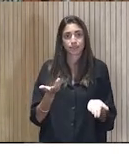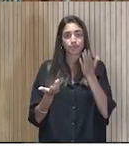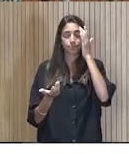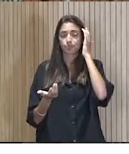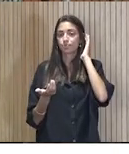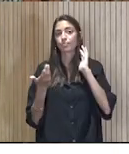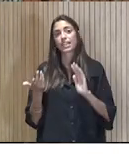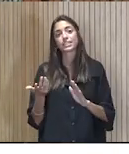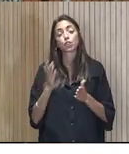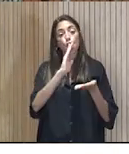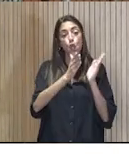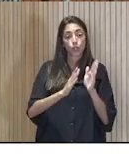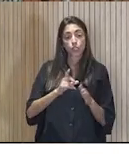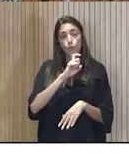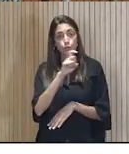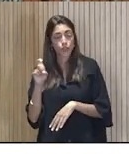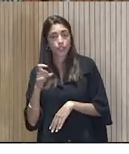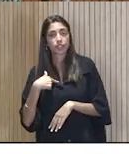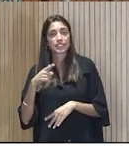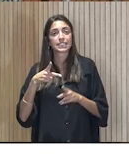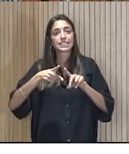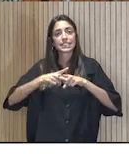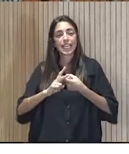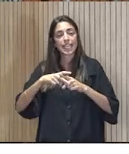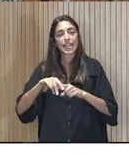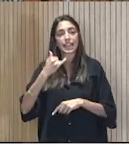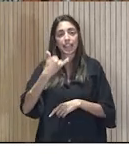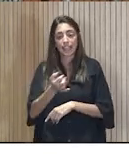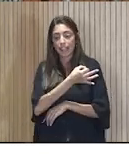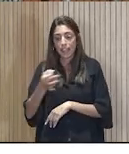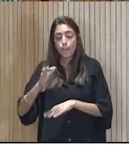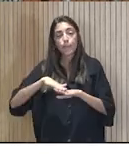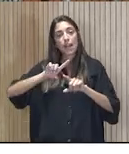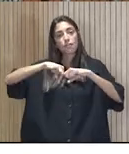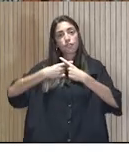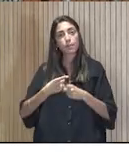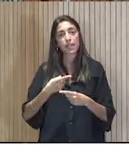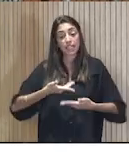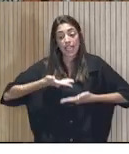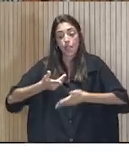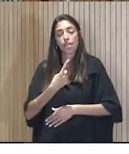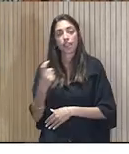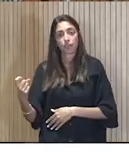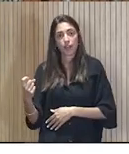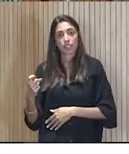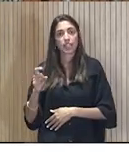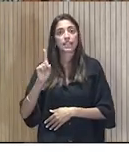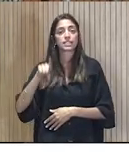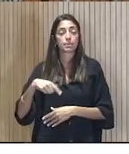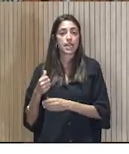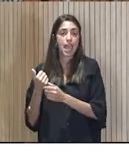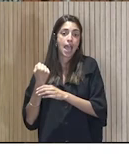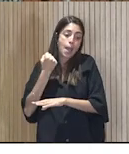COACH de la Fundación Éxit, los talleres de energía y eficiencia energética a familias que necesitan ayuda. En estos temas acompañan personalmente